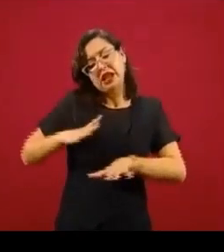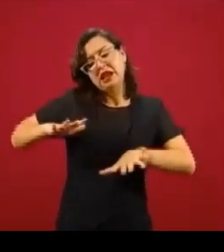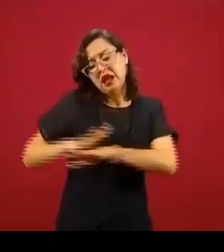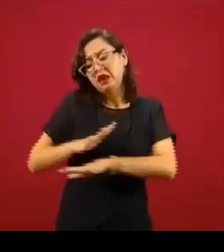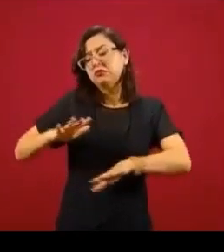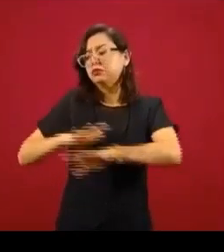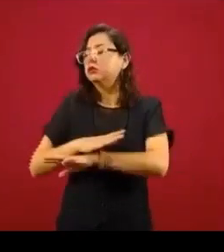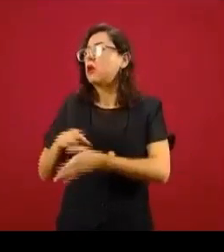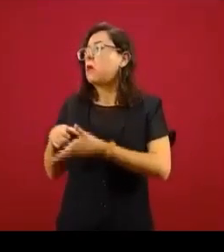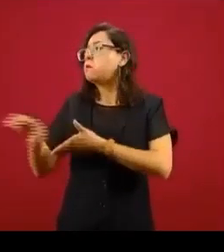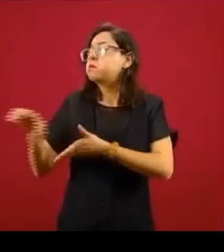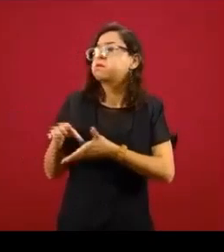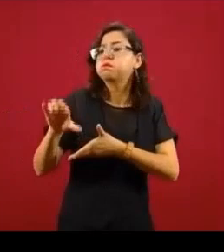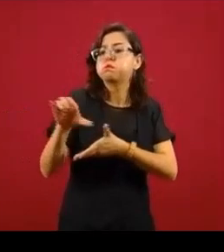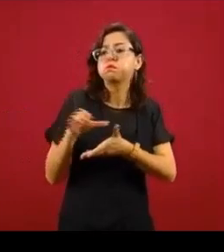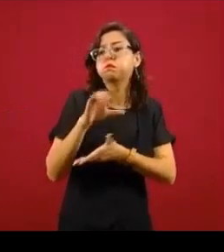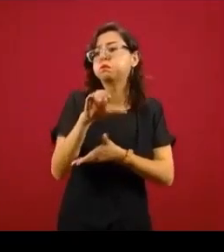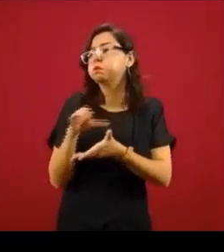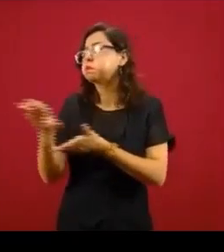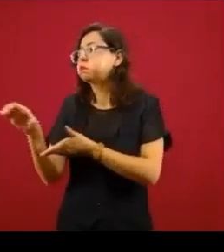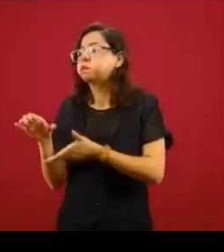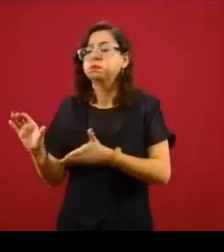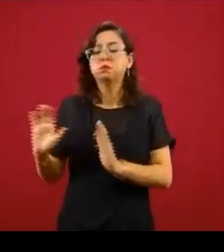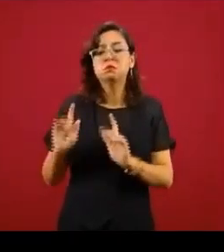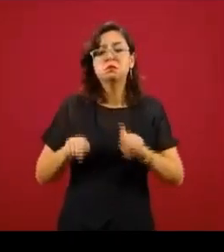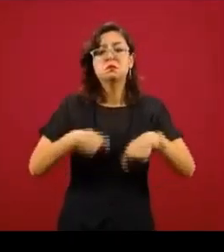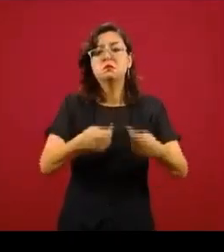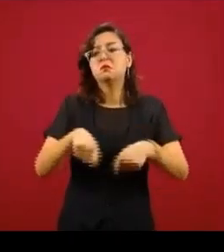en el presupuesto,